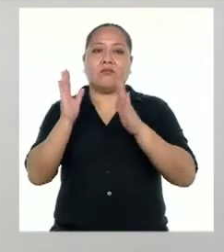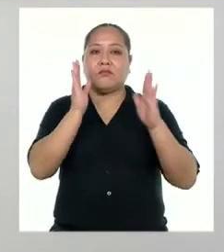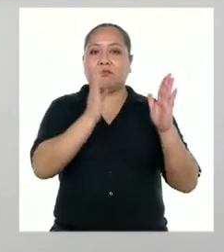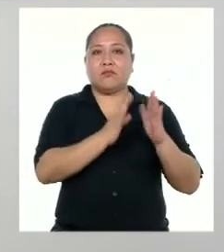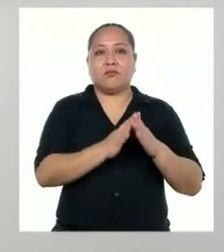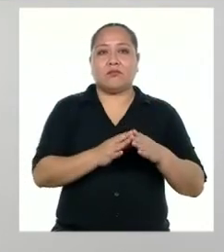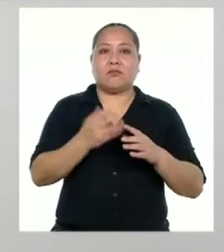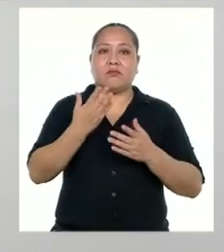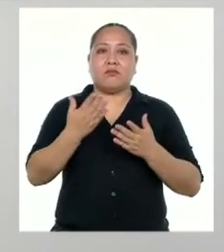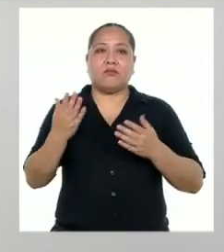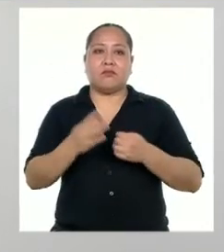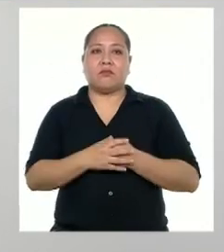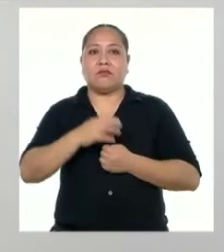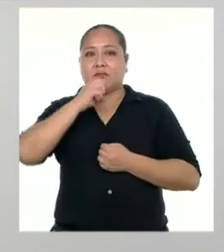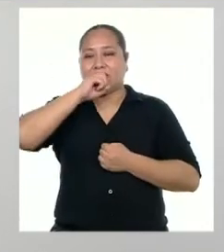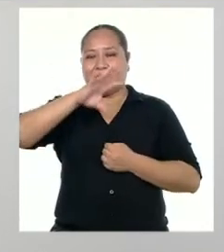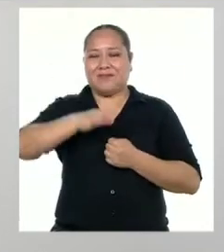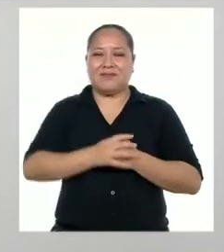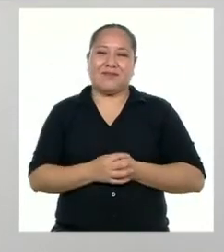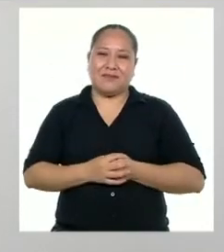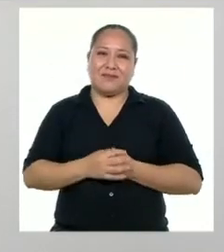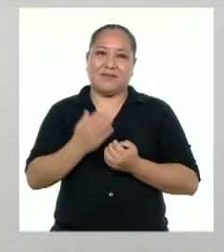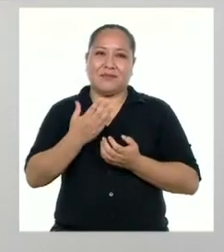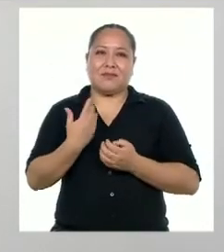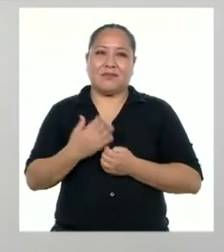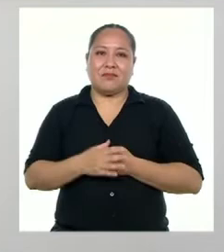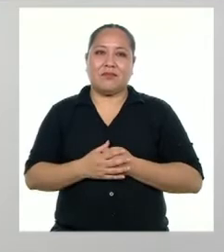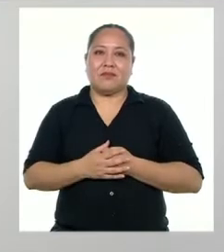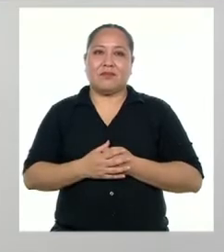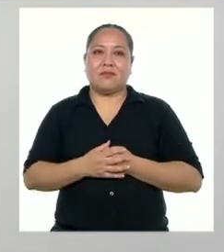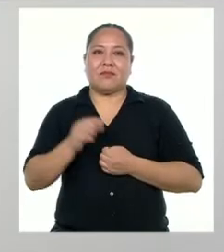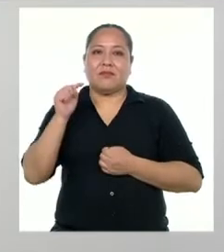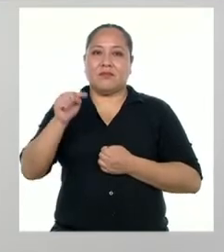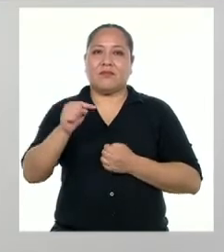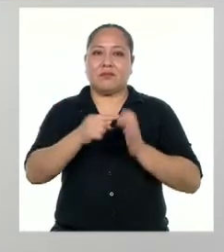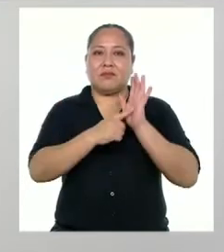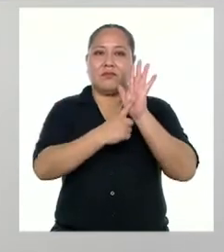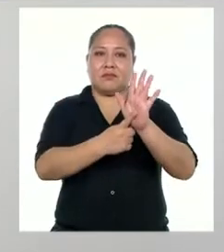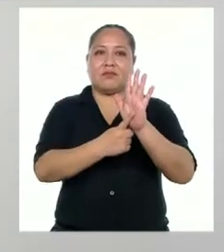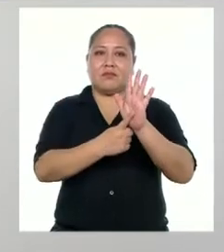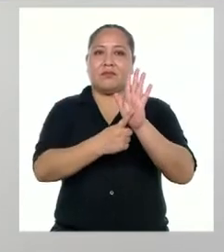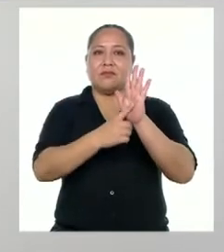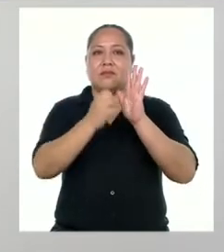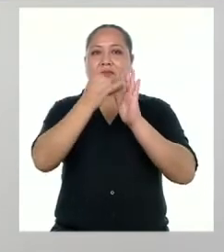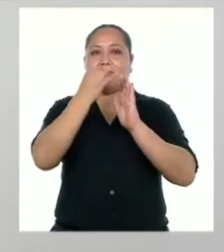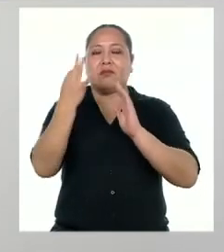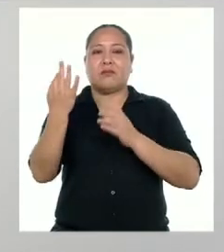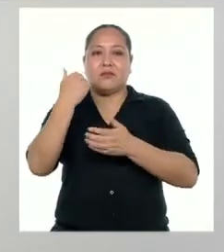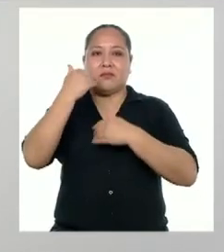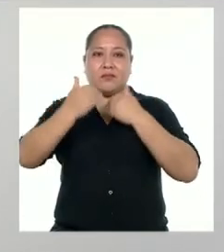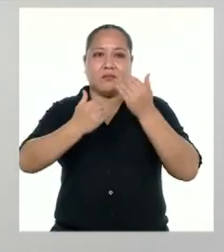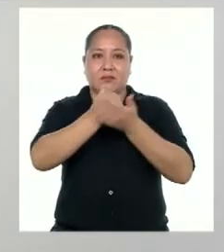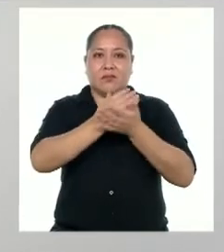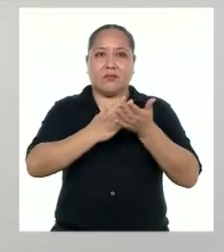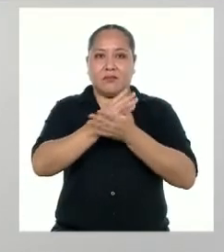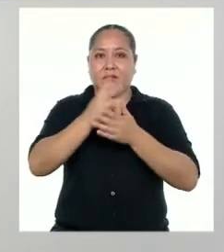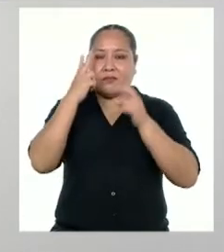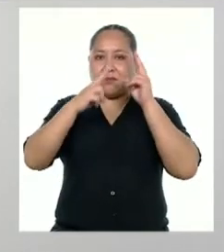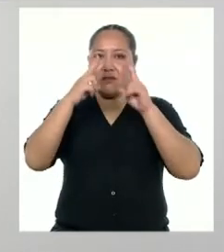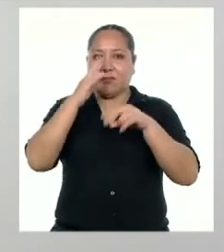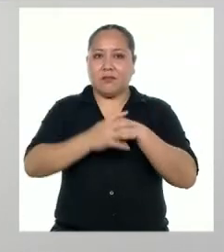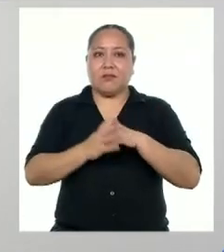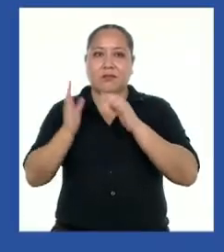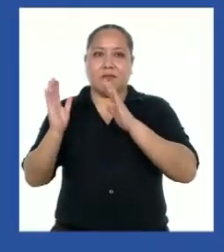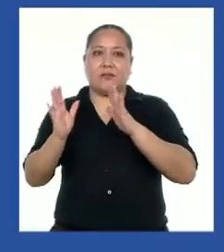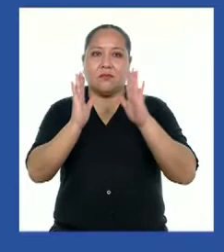los hechos que serán mencionados en su interior. Aquí te presento algunos pasos que deberás considerar para